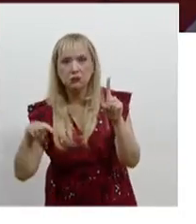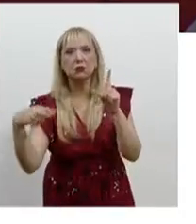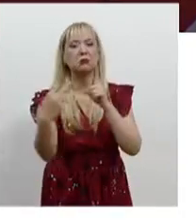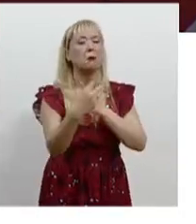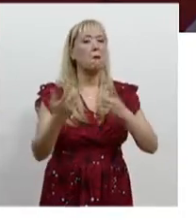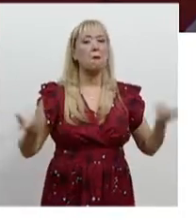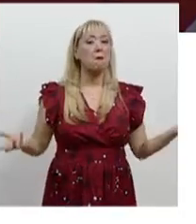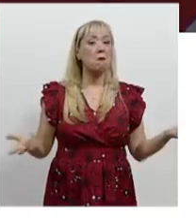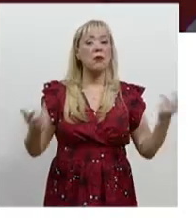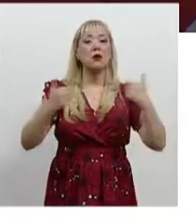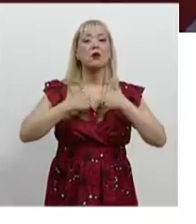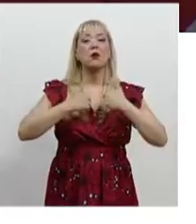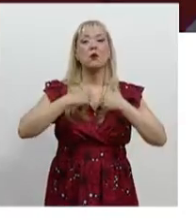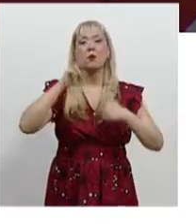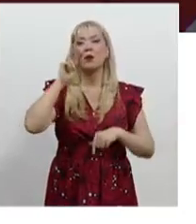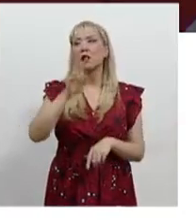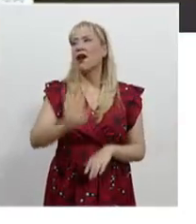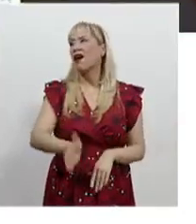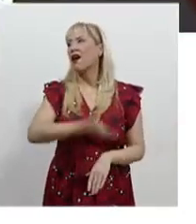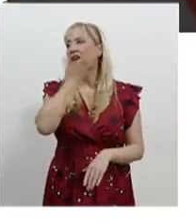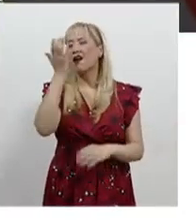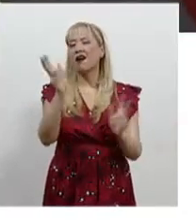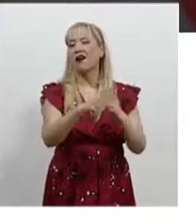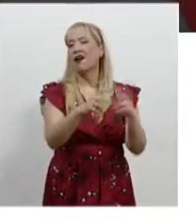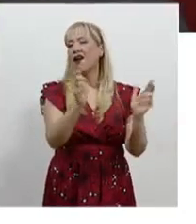naturalizamos la violencia.